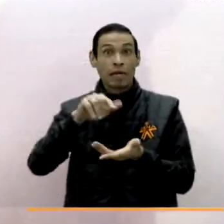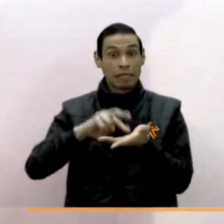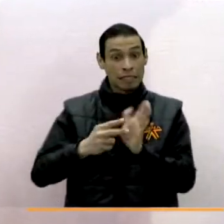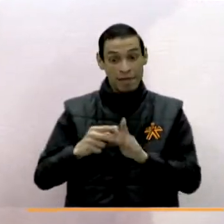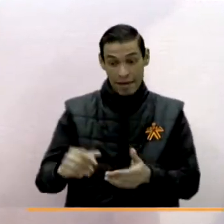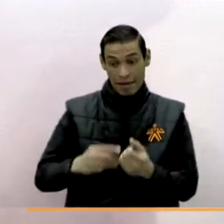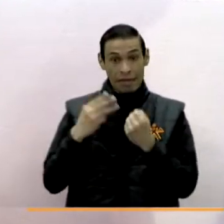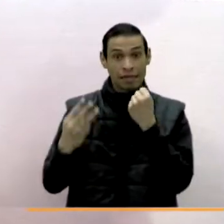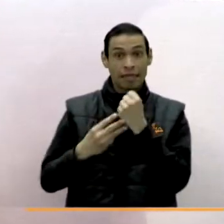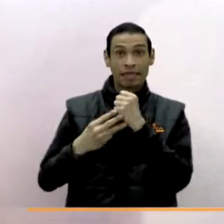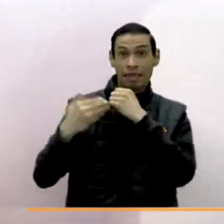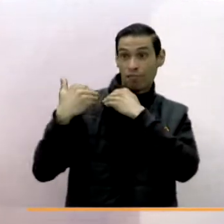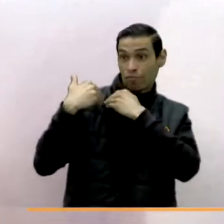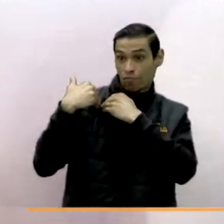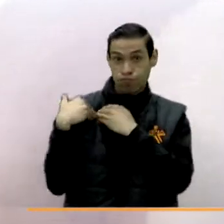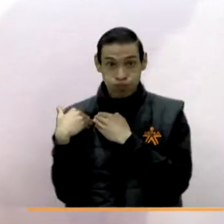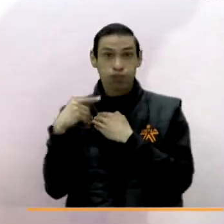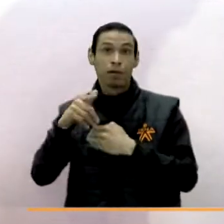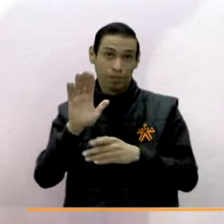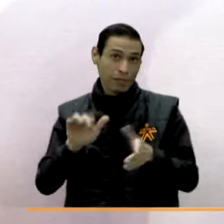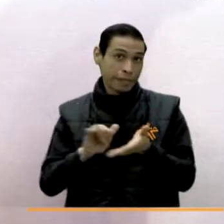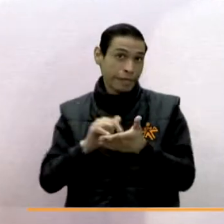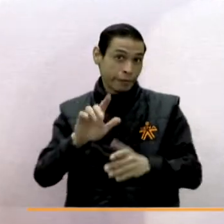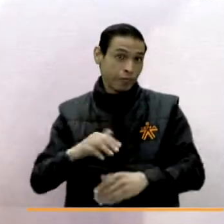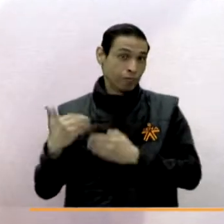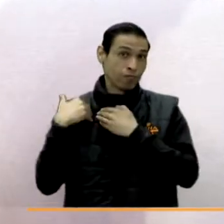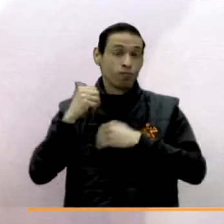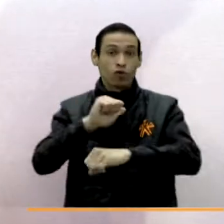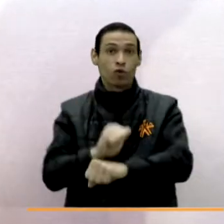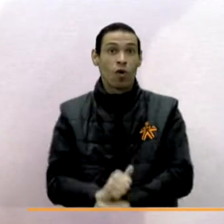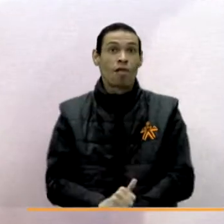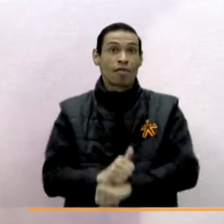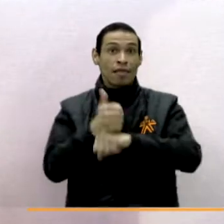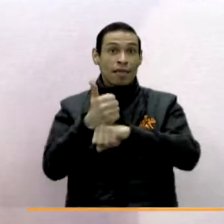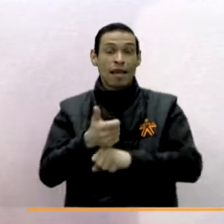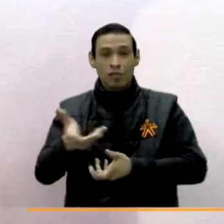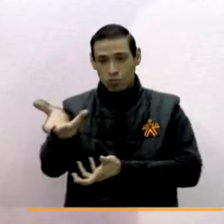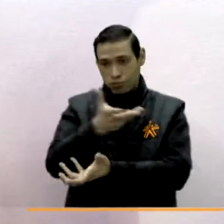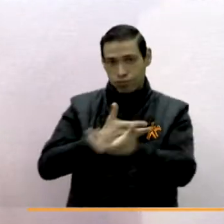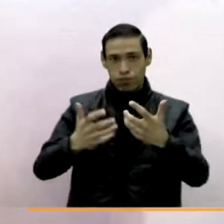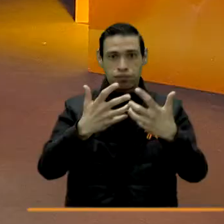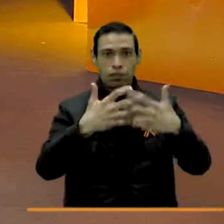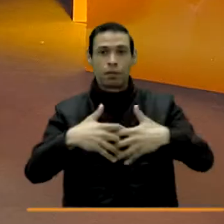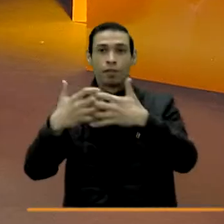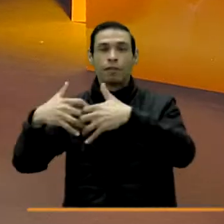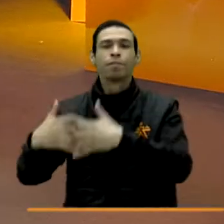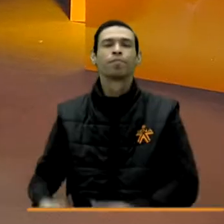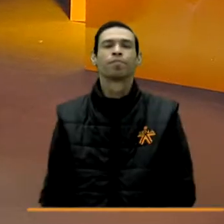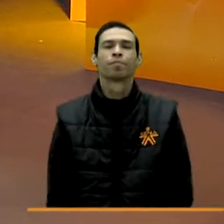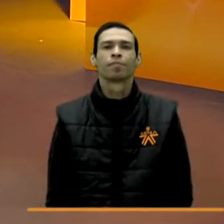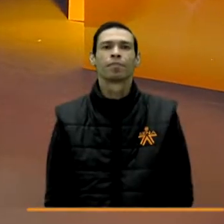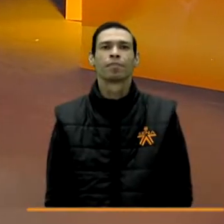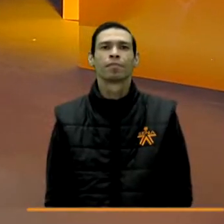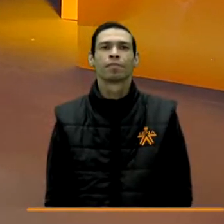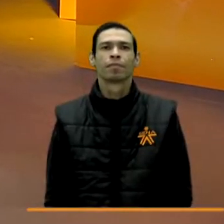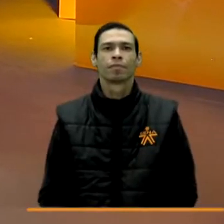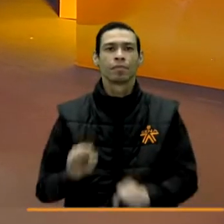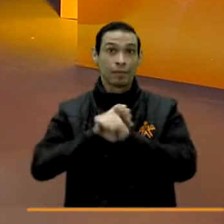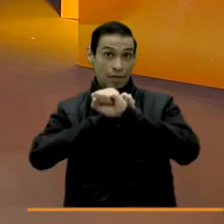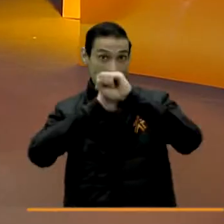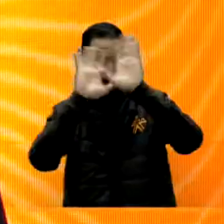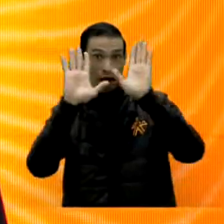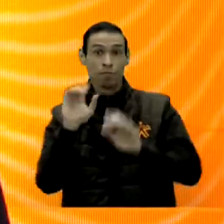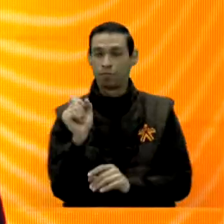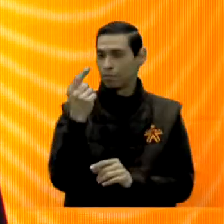como una de las grandes misionalidades de tu dirección, de la Dirección de Promoción y Relaciones Corporativas. Claro que sí, Pili. Lo primero